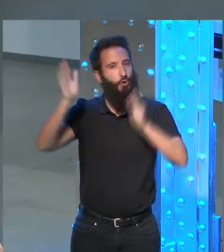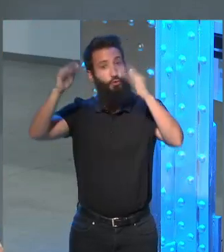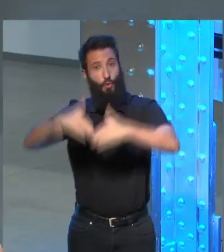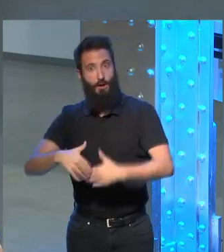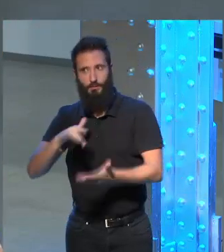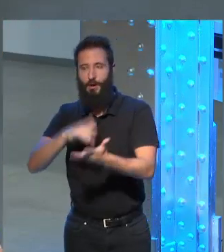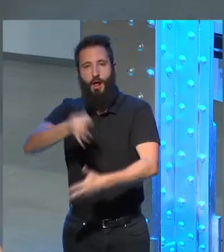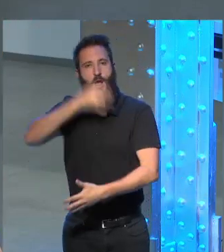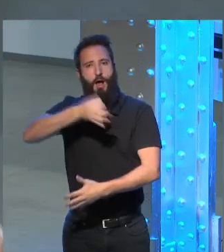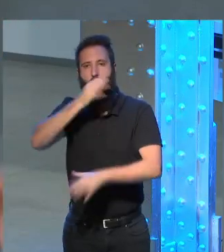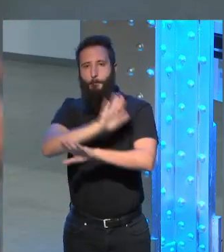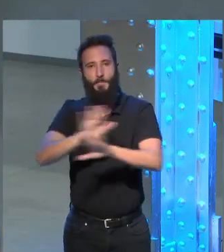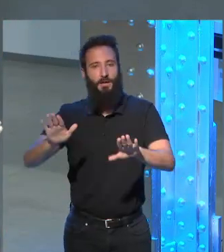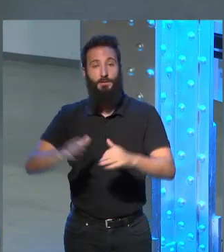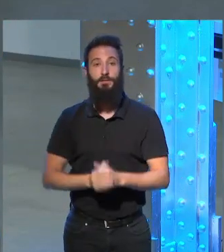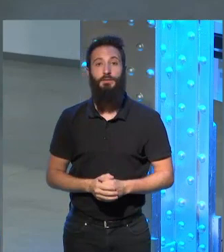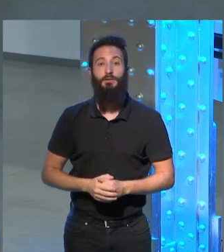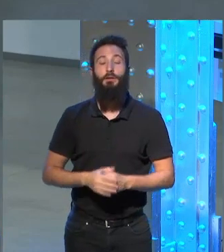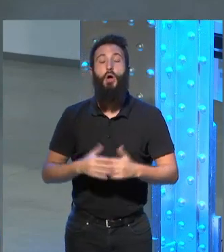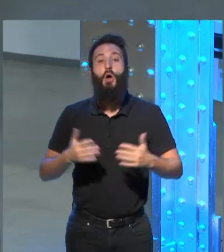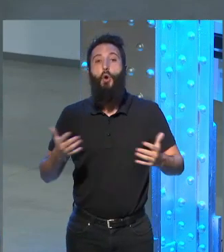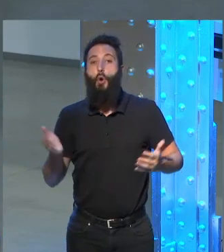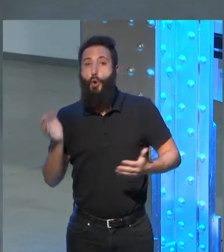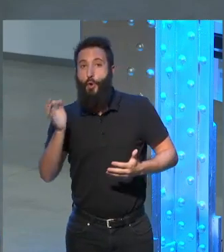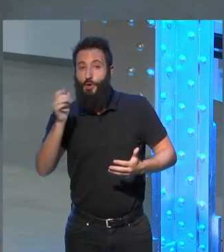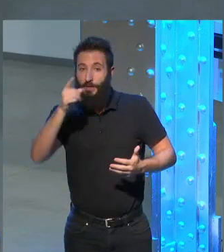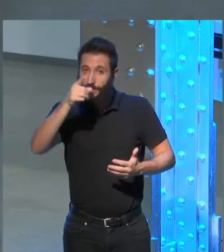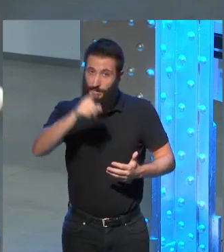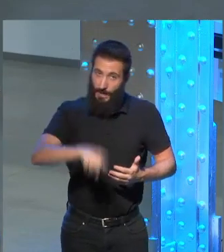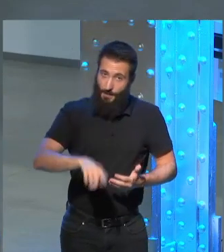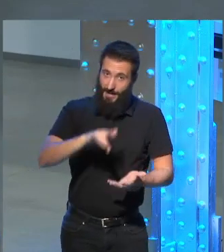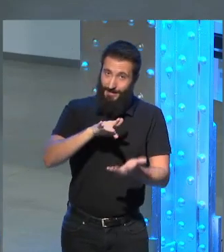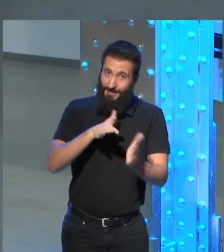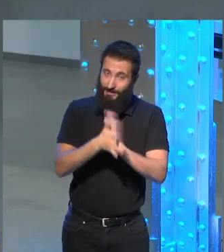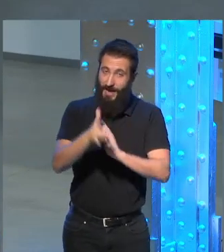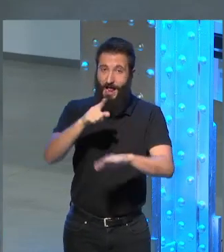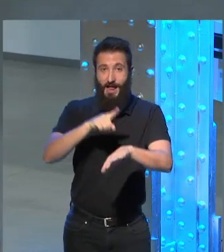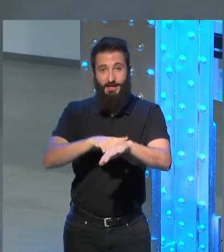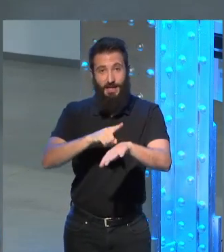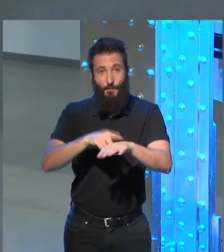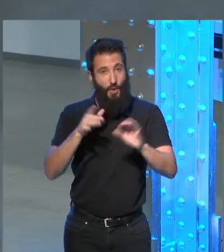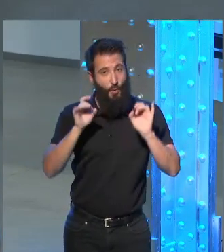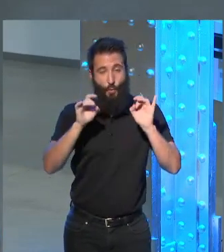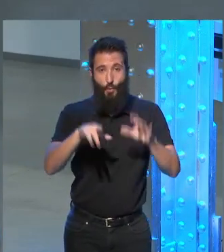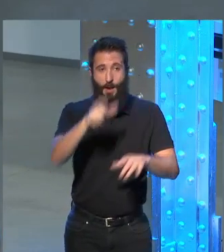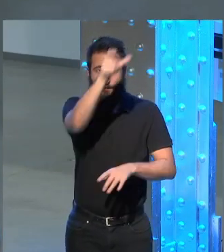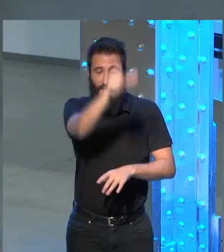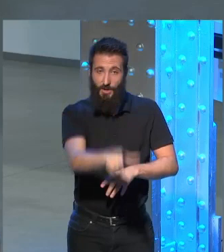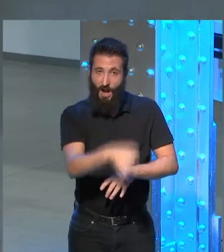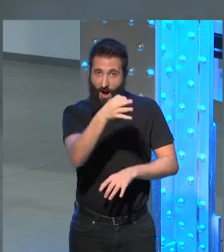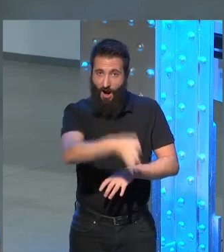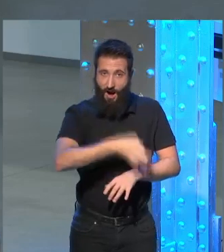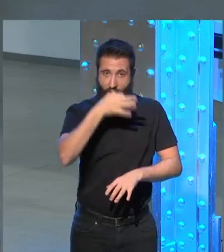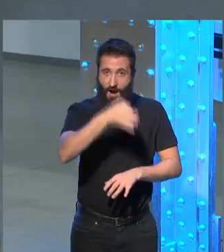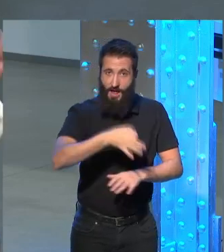narrado y que también el tiempo igual que el narrador en una